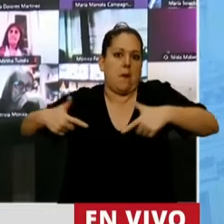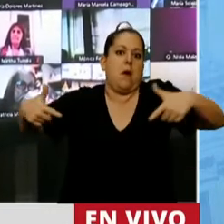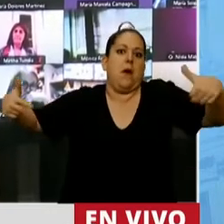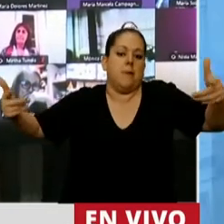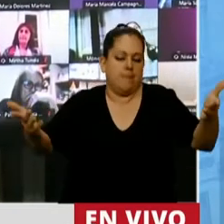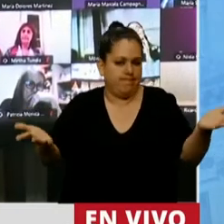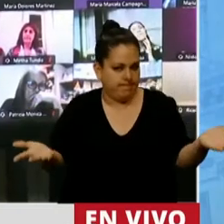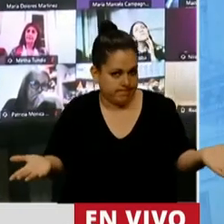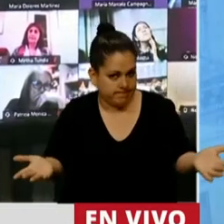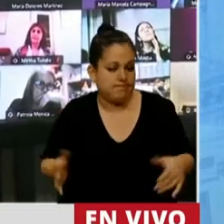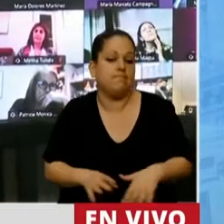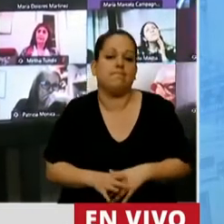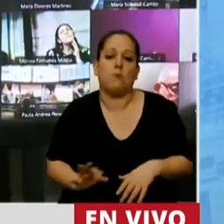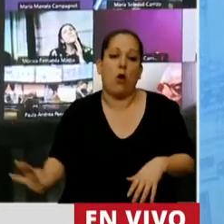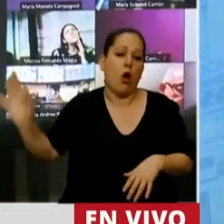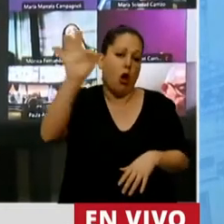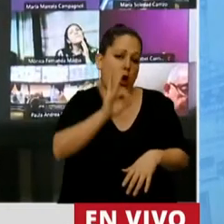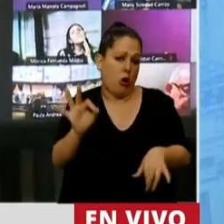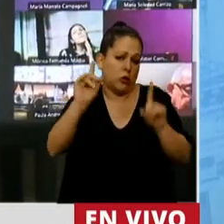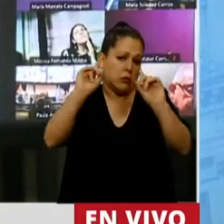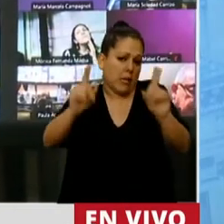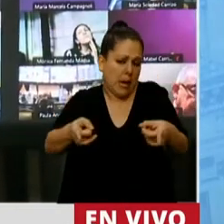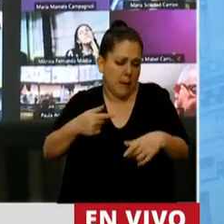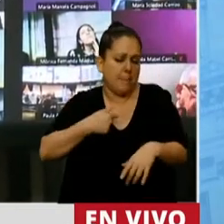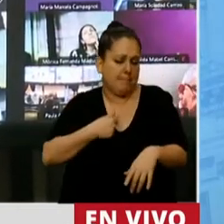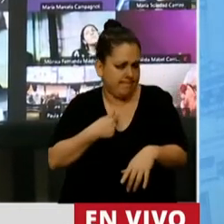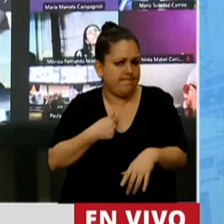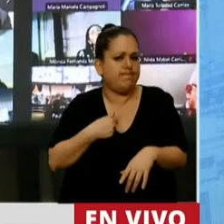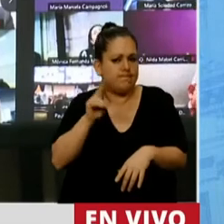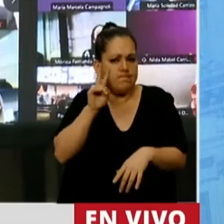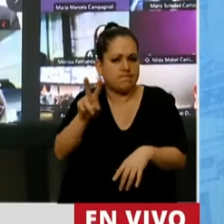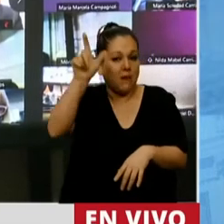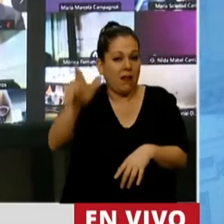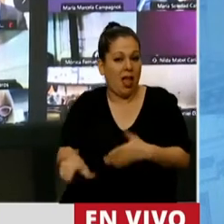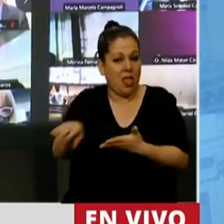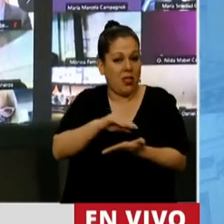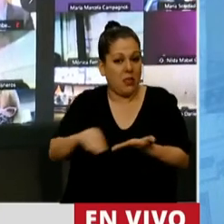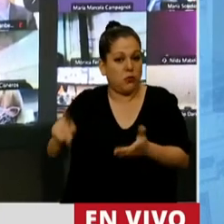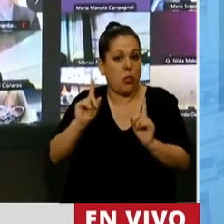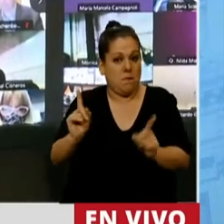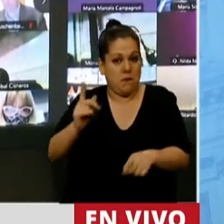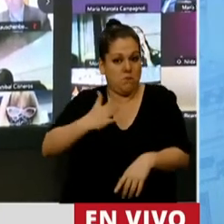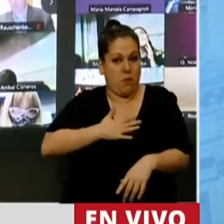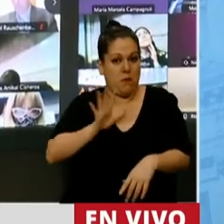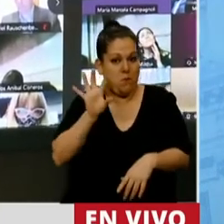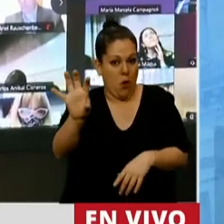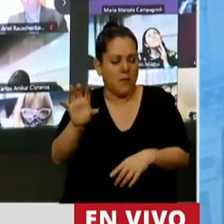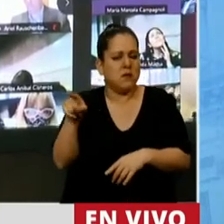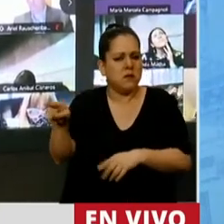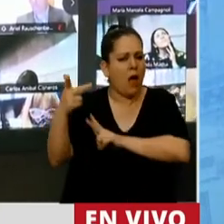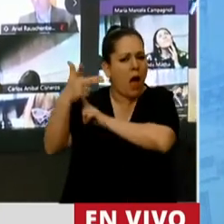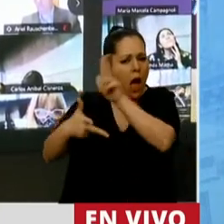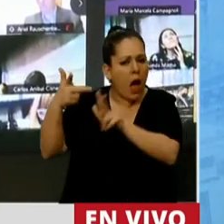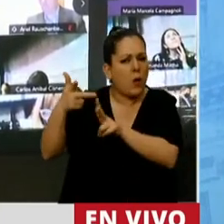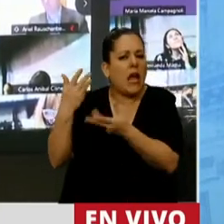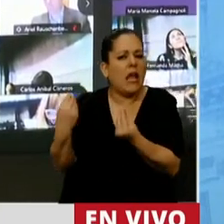O, como he escuchado también a un diputado de mi provincia, hablar de que este